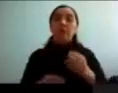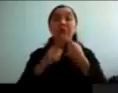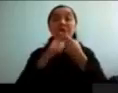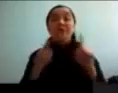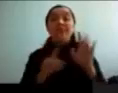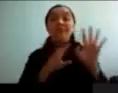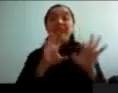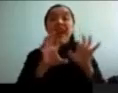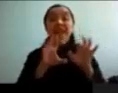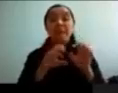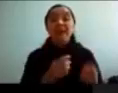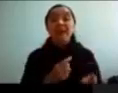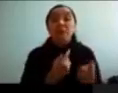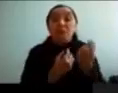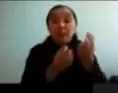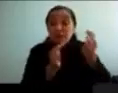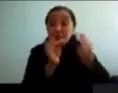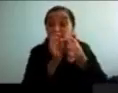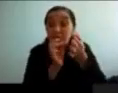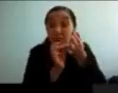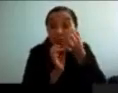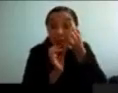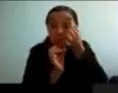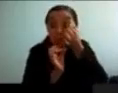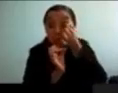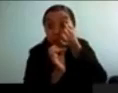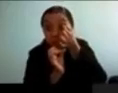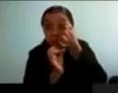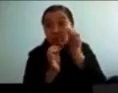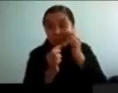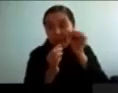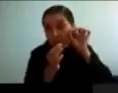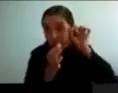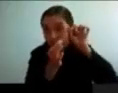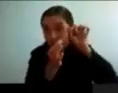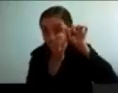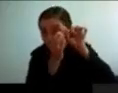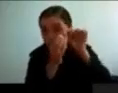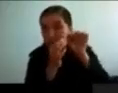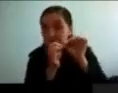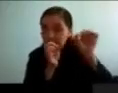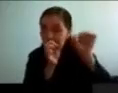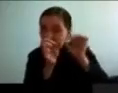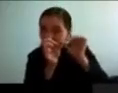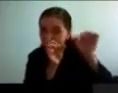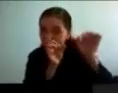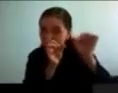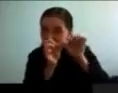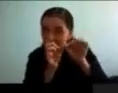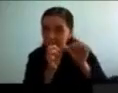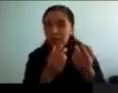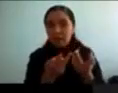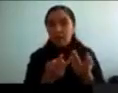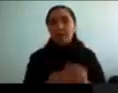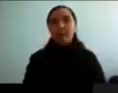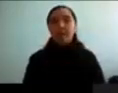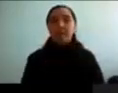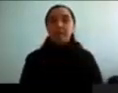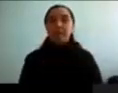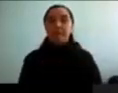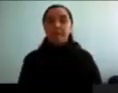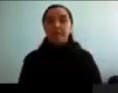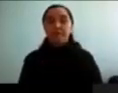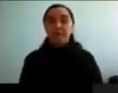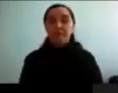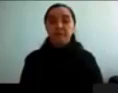núcleos, en humanos, por supuesto, uno no puede abrir cerebro para meter un electrodo en estos núcleos profundos. Entonces, por lo mismo, nosotros hicimos una